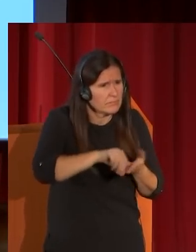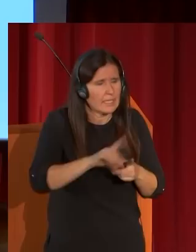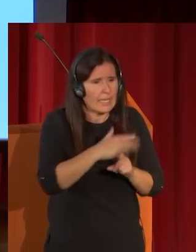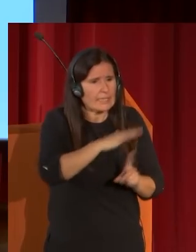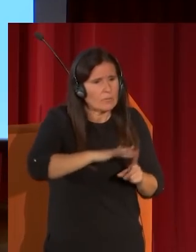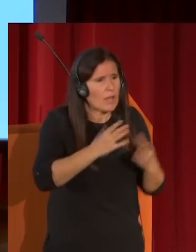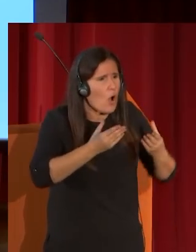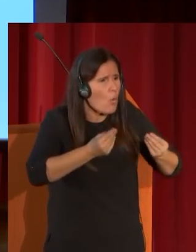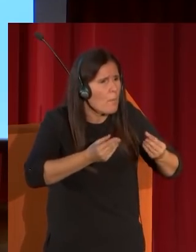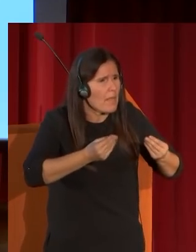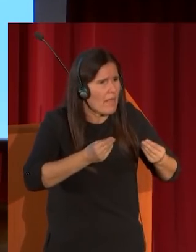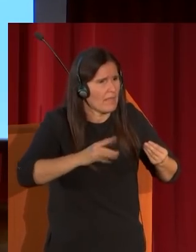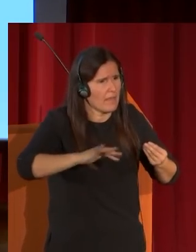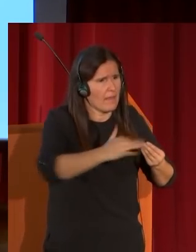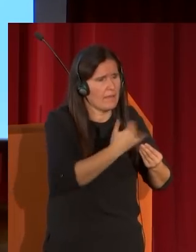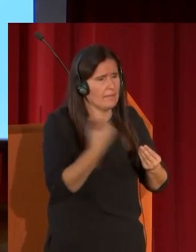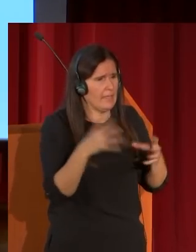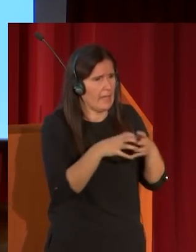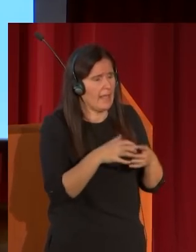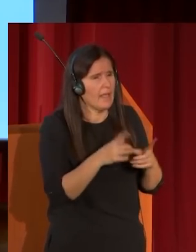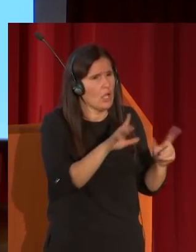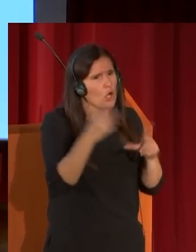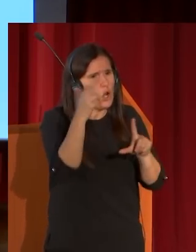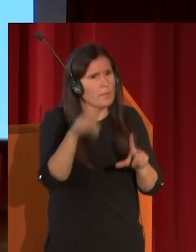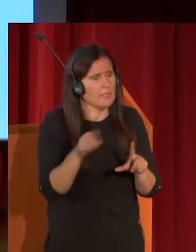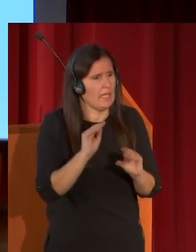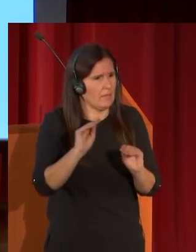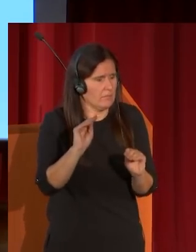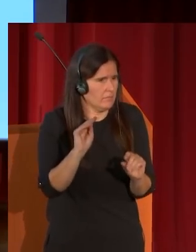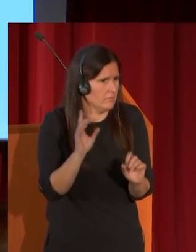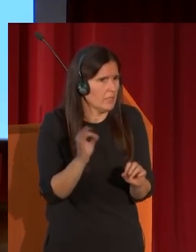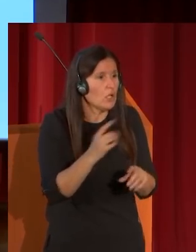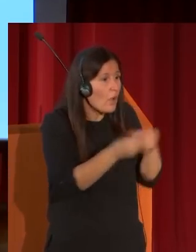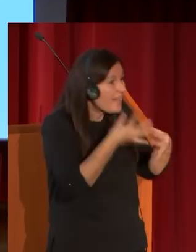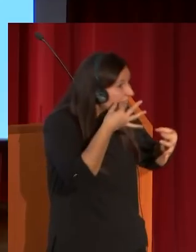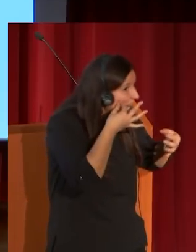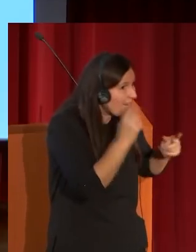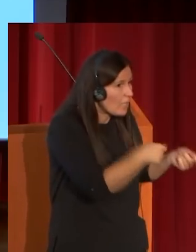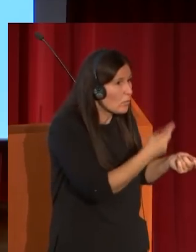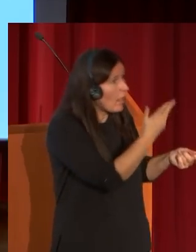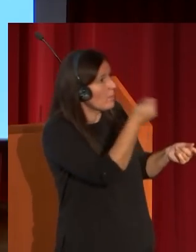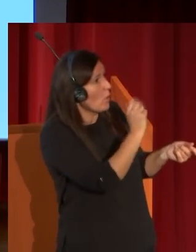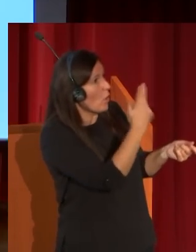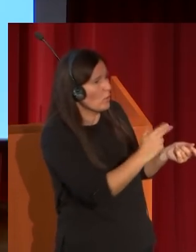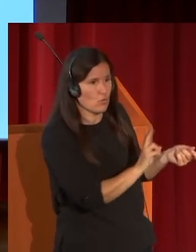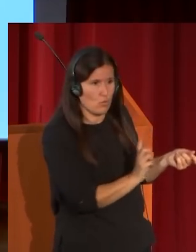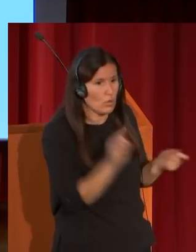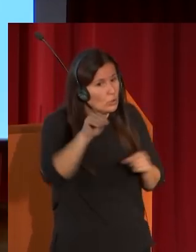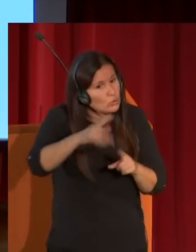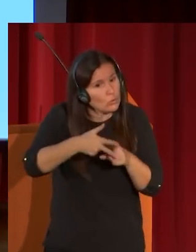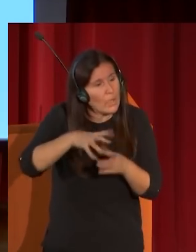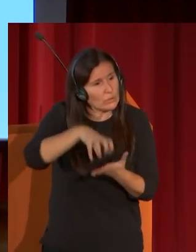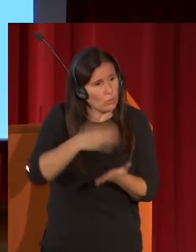también la refleja con una extraordinaria calidad en su estudio no lo hace del natural esta acuarela lo que hace del natural son